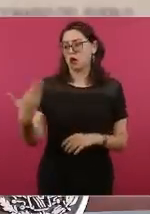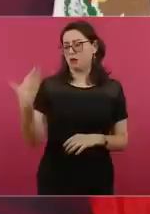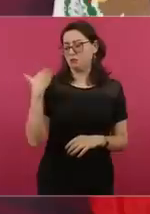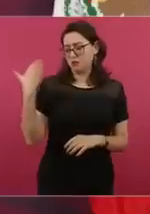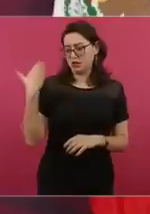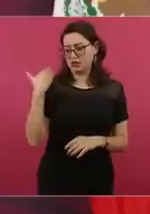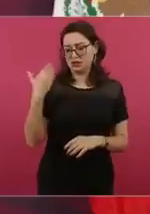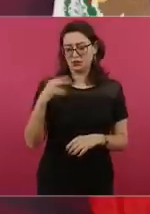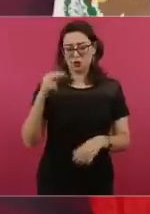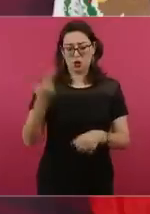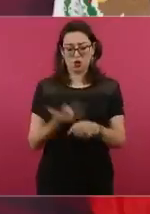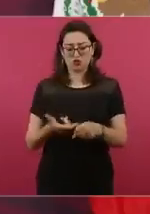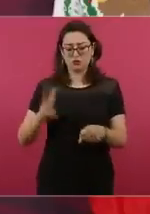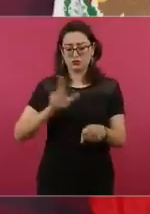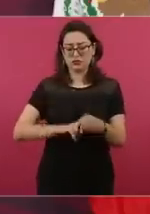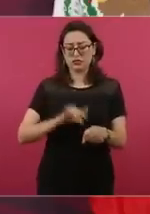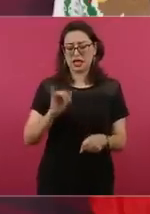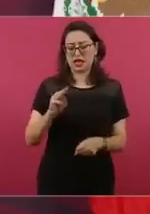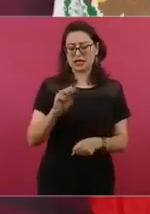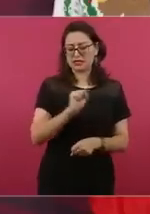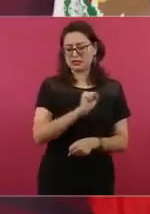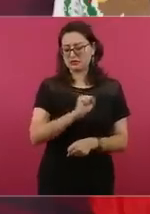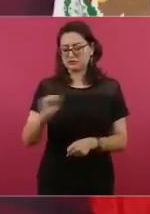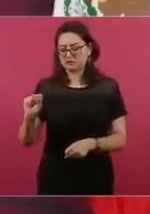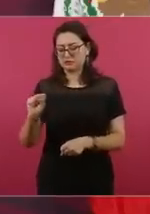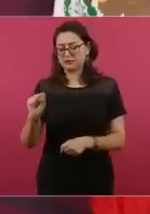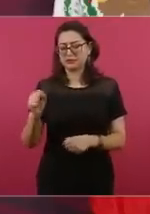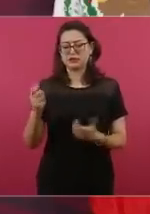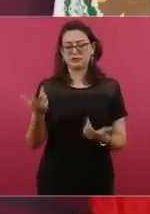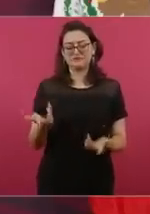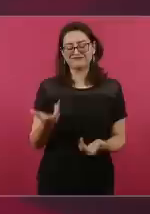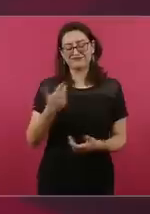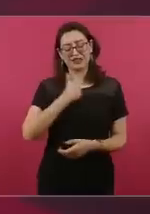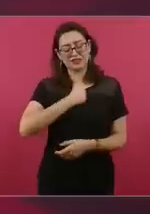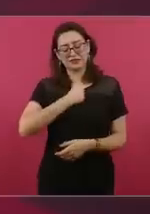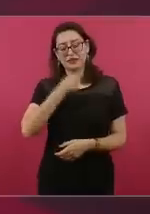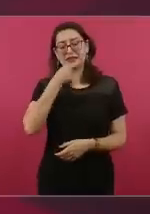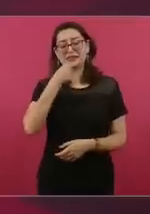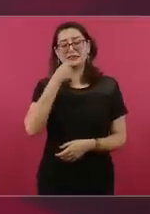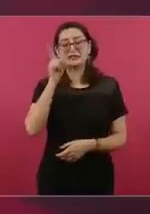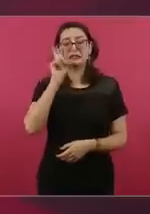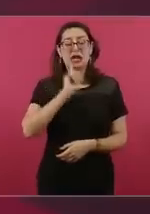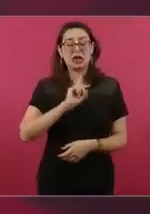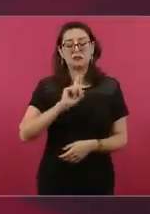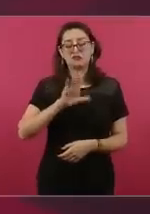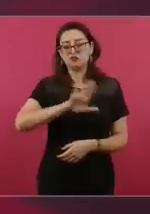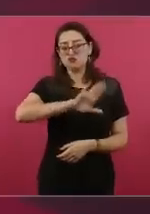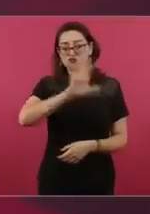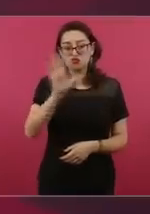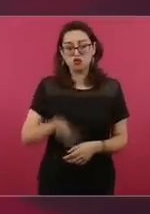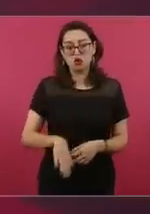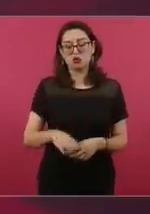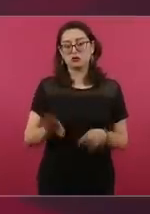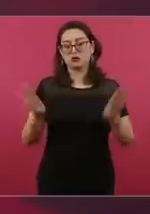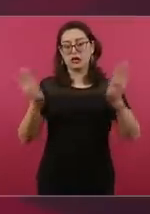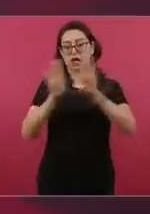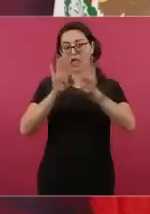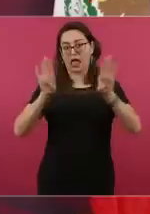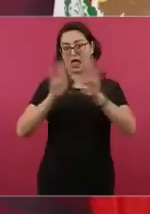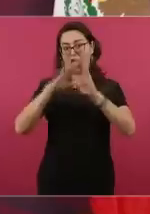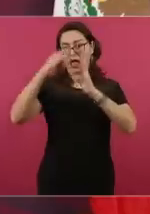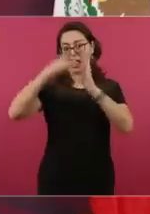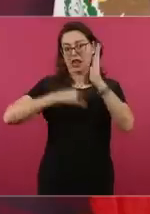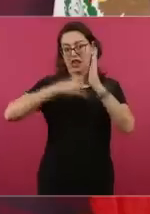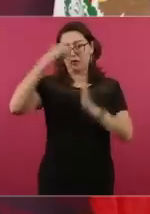elevador en Quintana Roo. de eso sí, ahí está, y hasta con insultos y demás